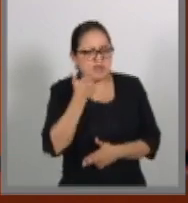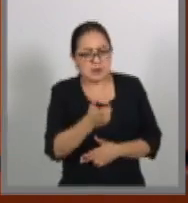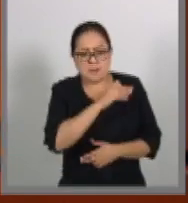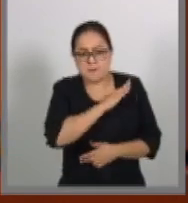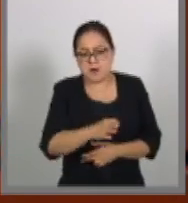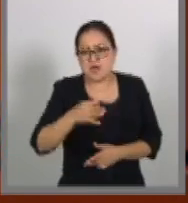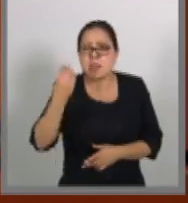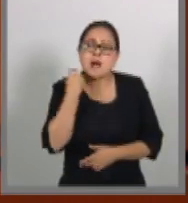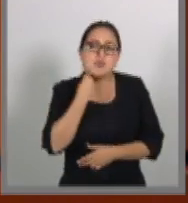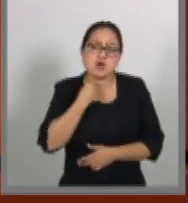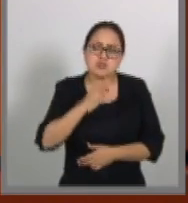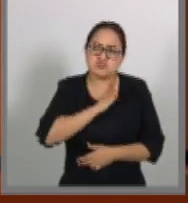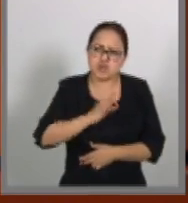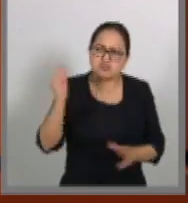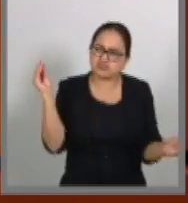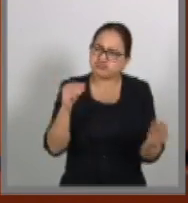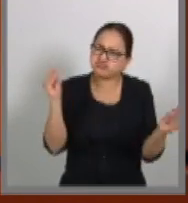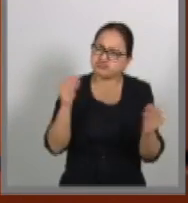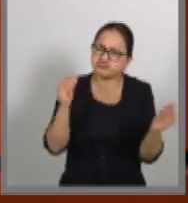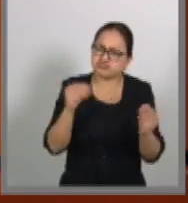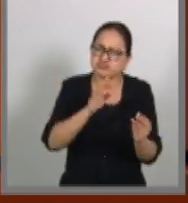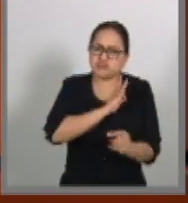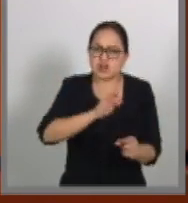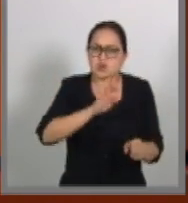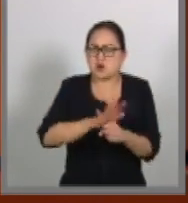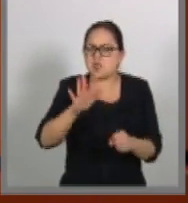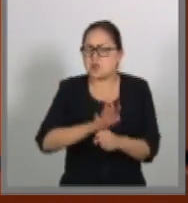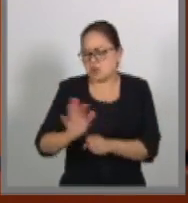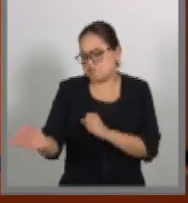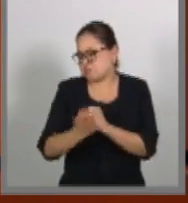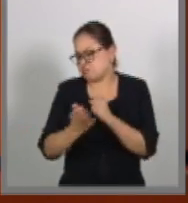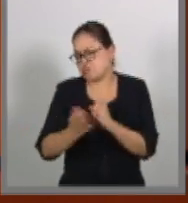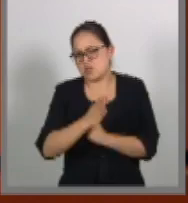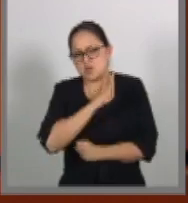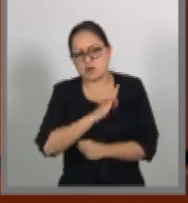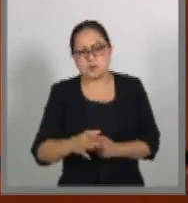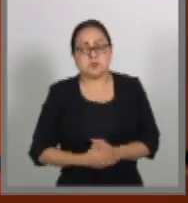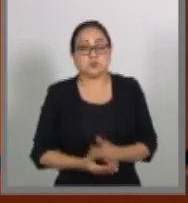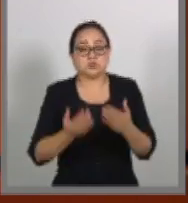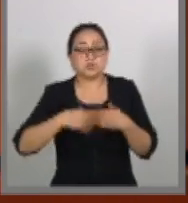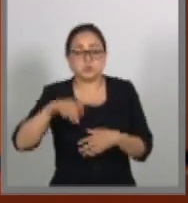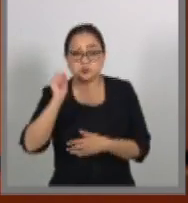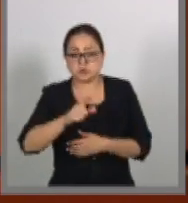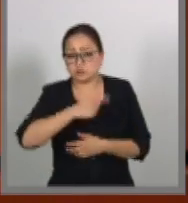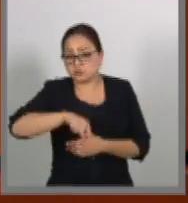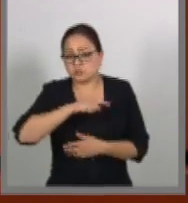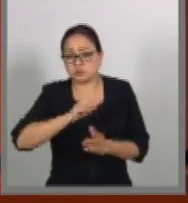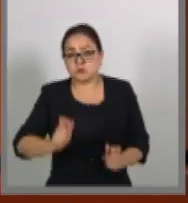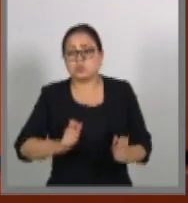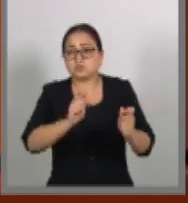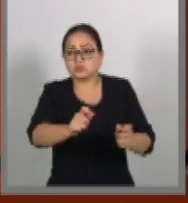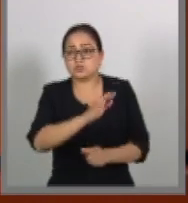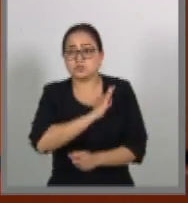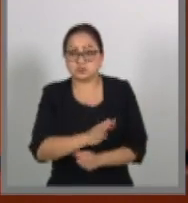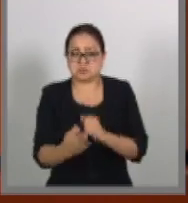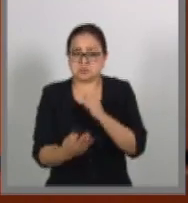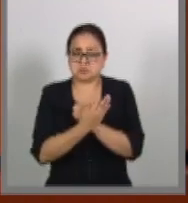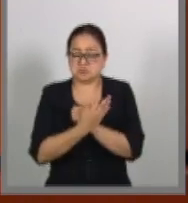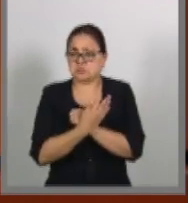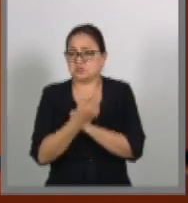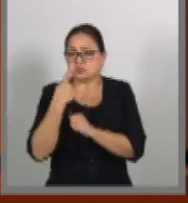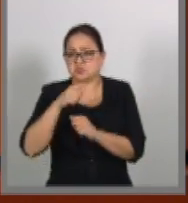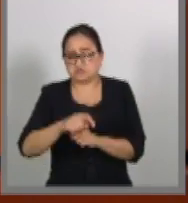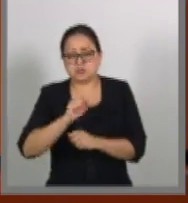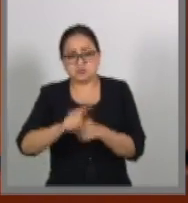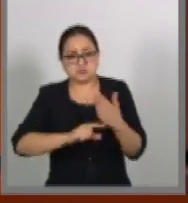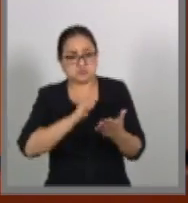son capaces de aguantar lo que sea. Y en este caso, les estaríamos dando la posibilidad de ampararse de